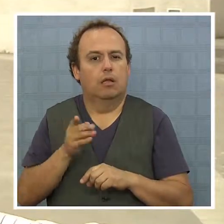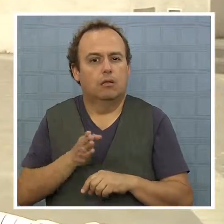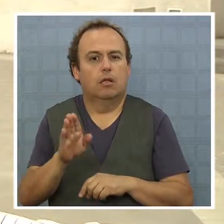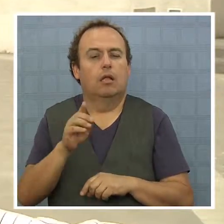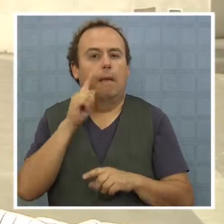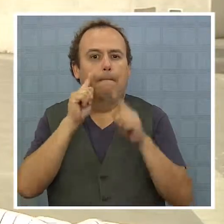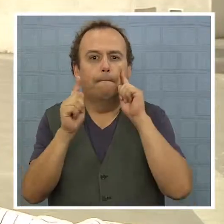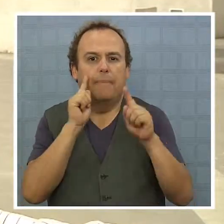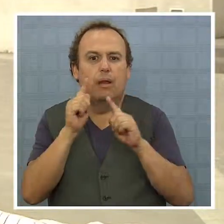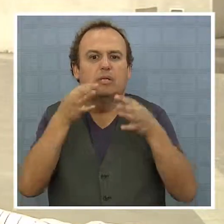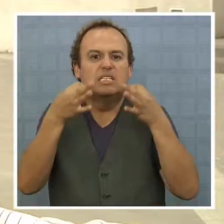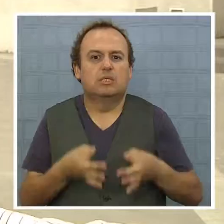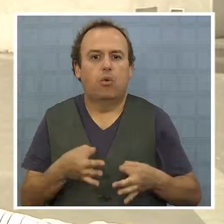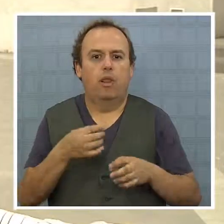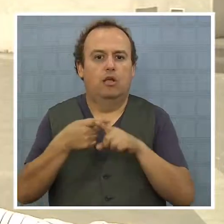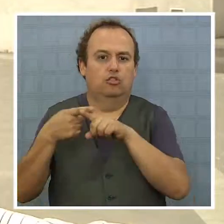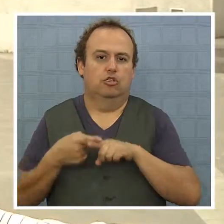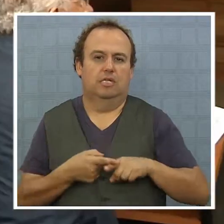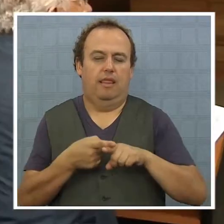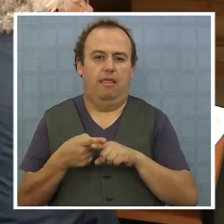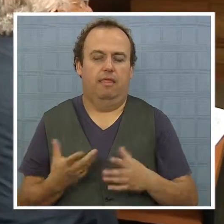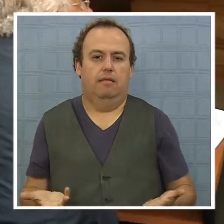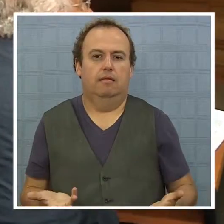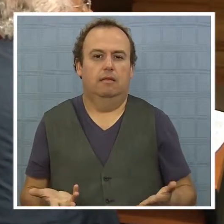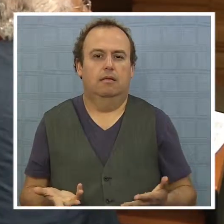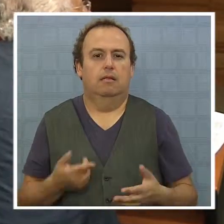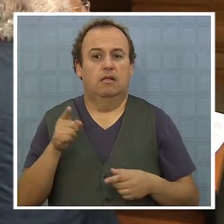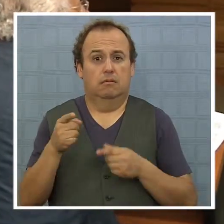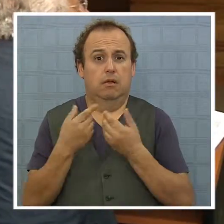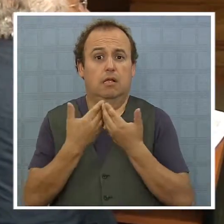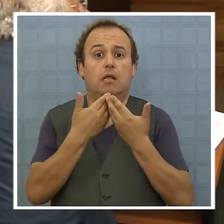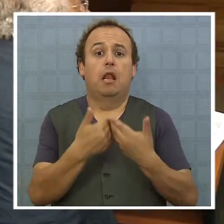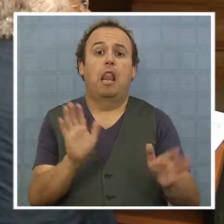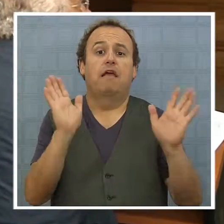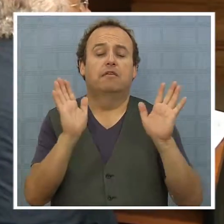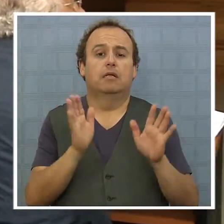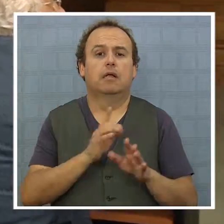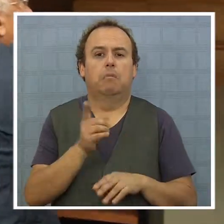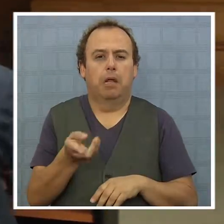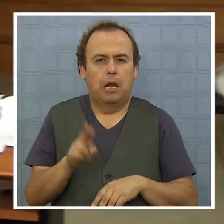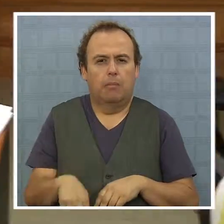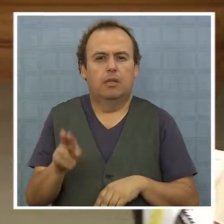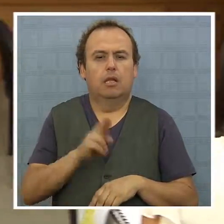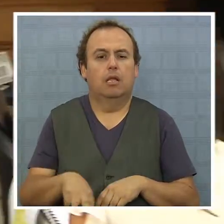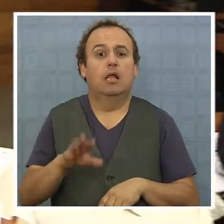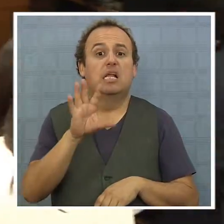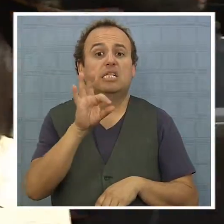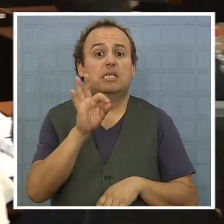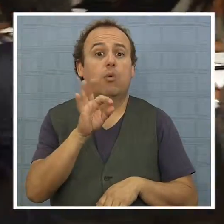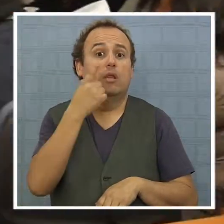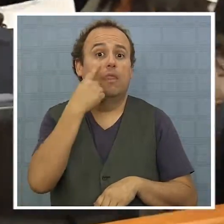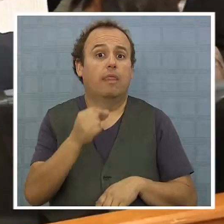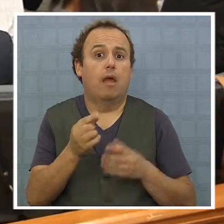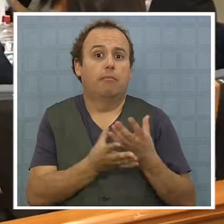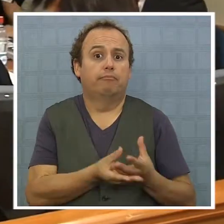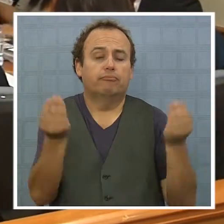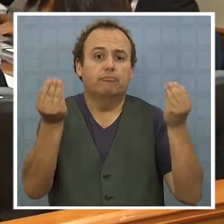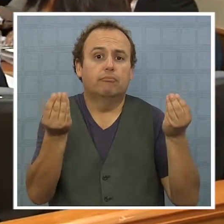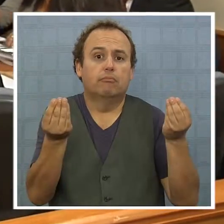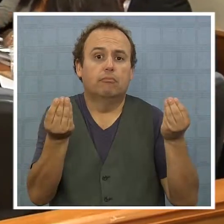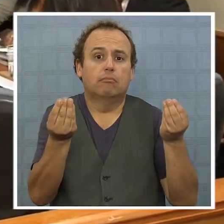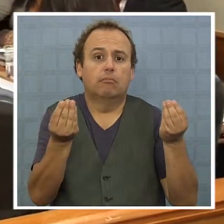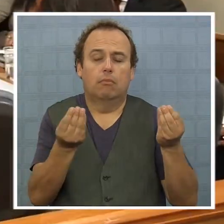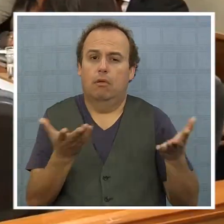continúa siendo un peligro para la seguridad de la sociedad, su libertad por el peligro de reiteración, por los 50 días que estuvo